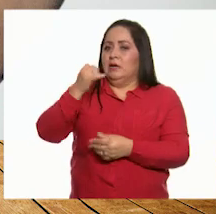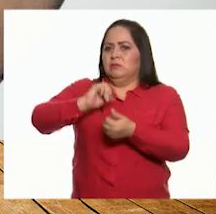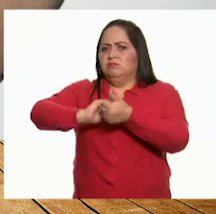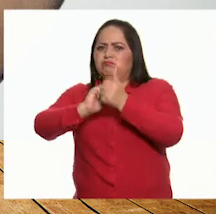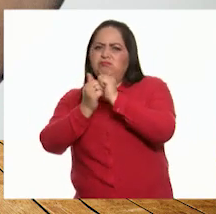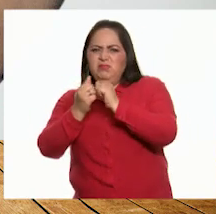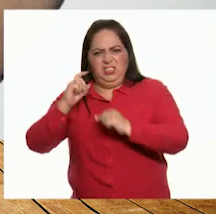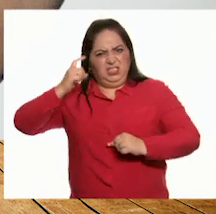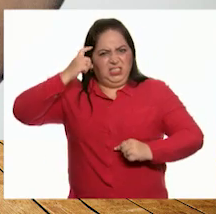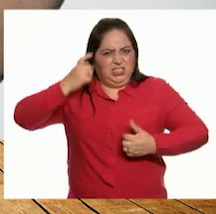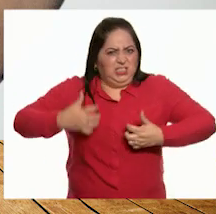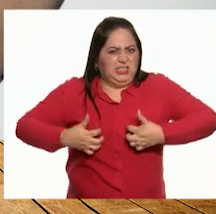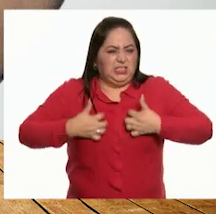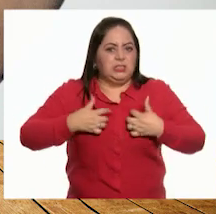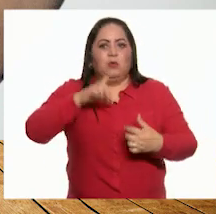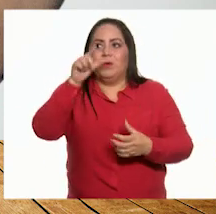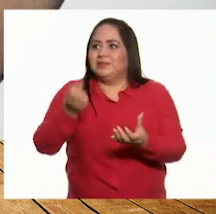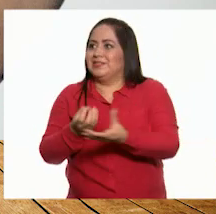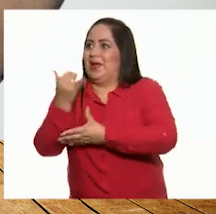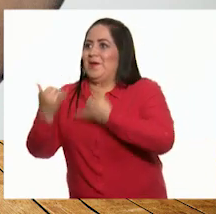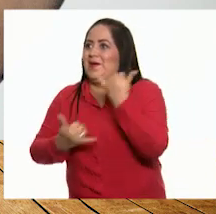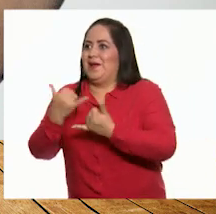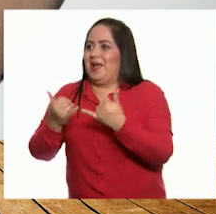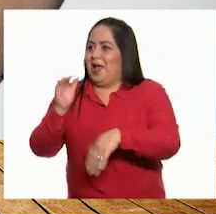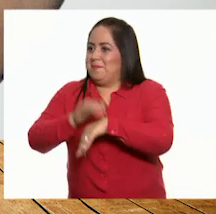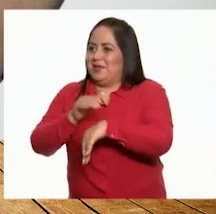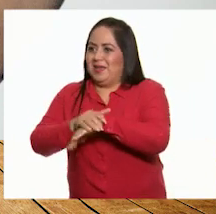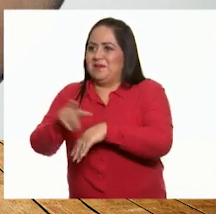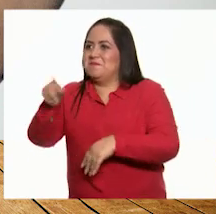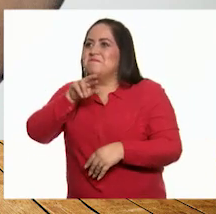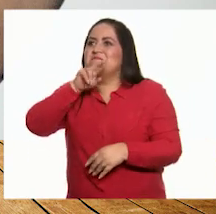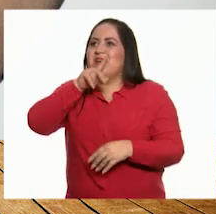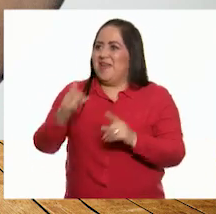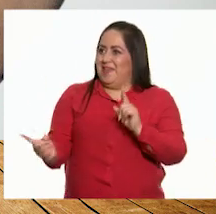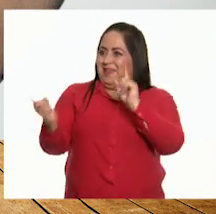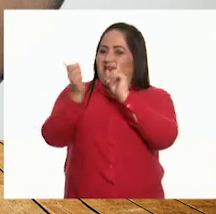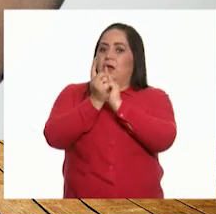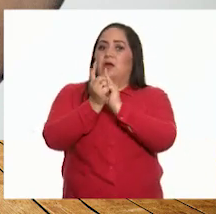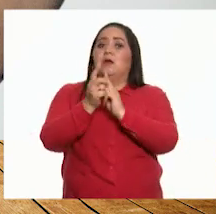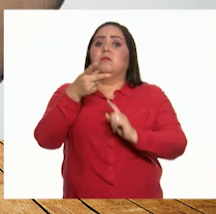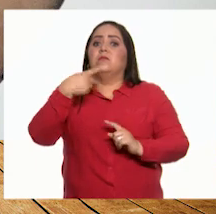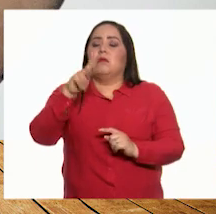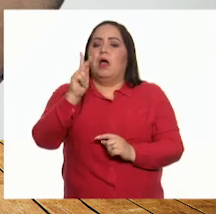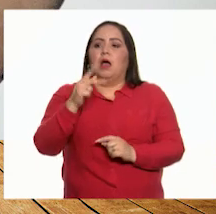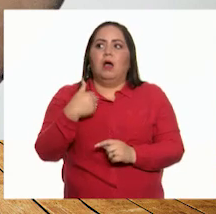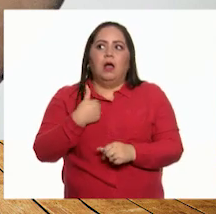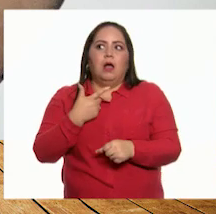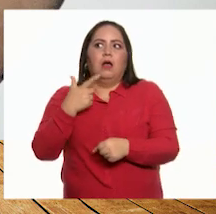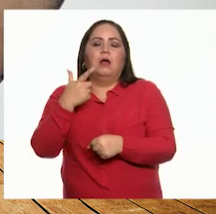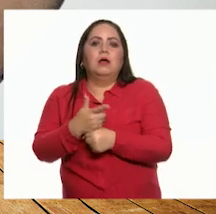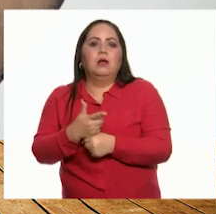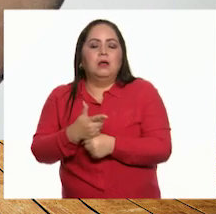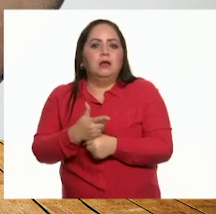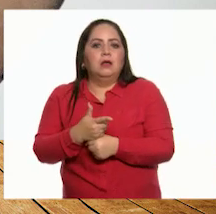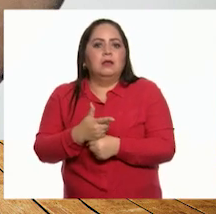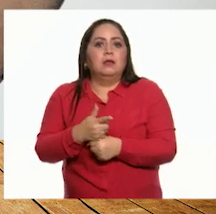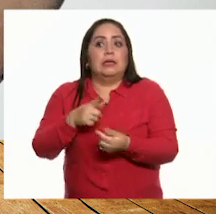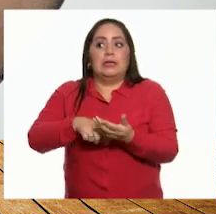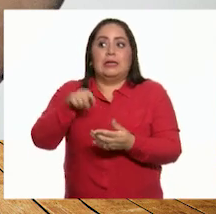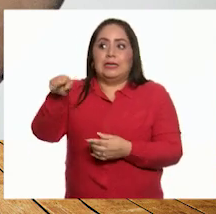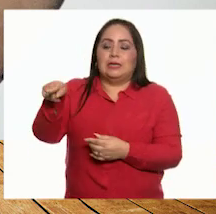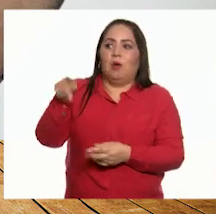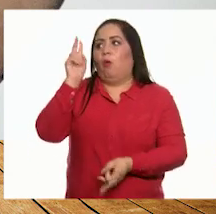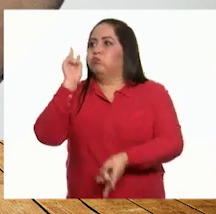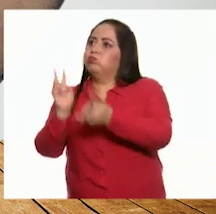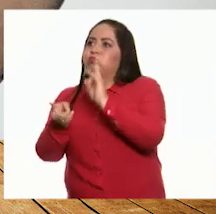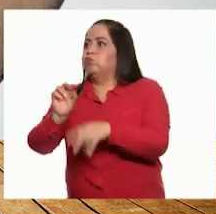provocó enojo, luego sales a jugar para encontrarte con tu mejor amigo, pero te das cuenta que en ese momento él está